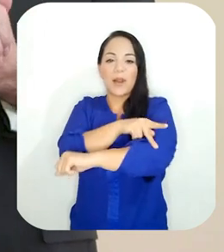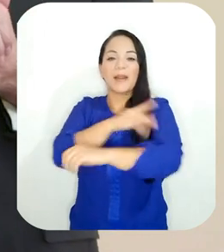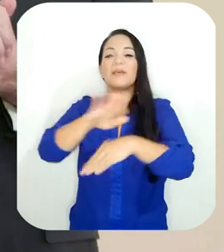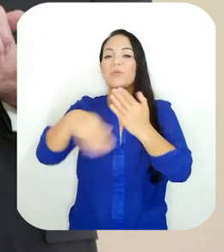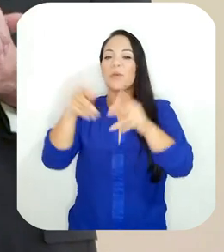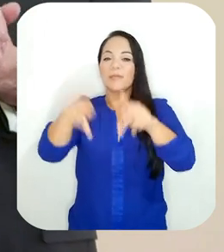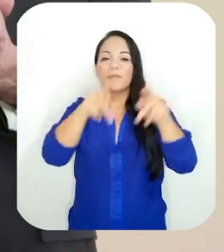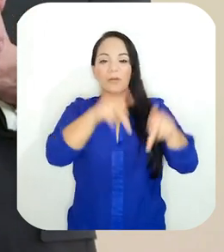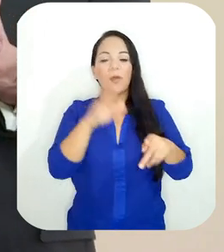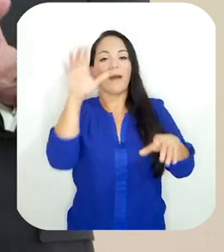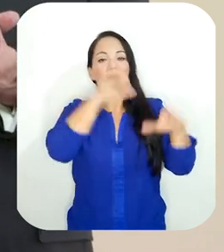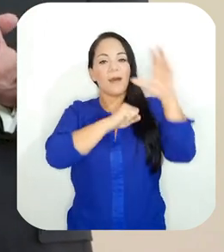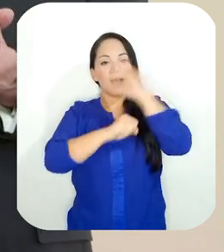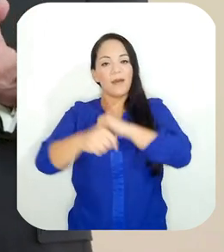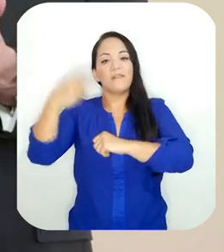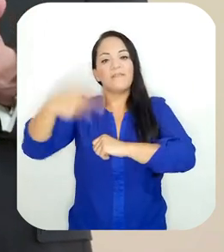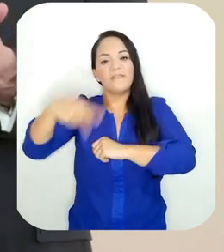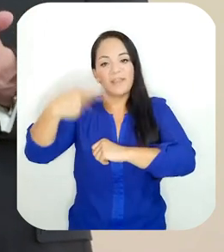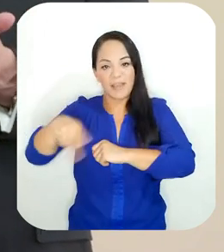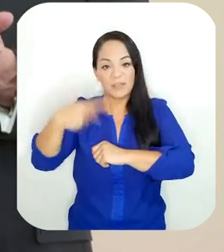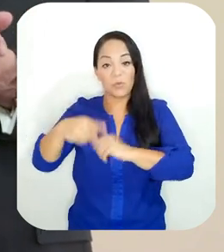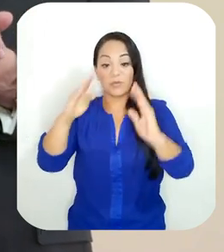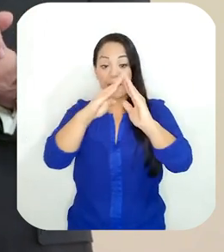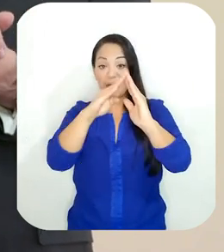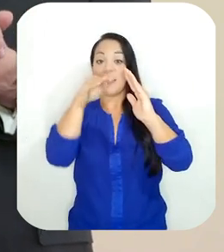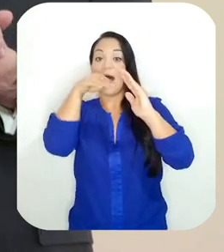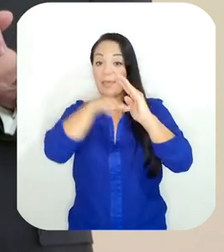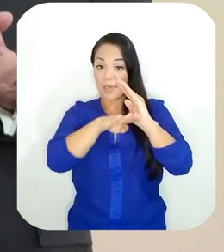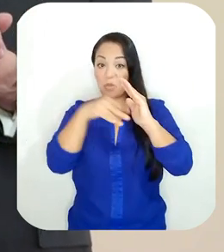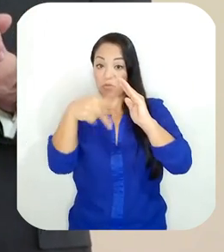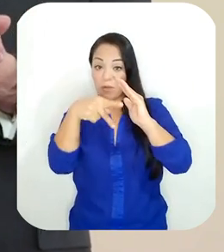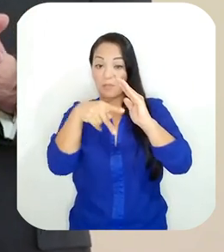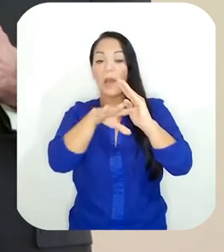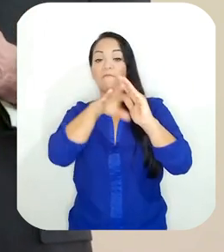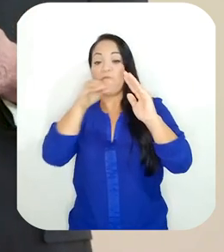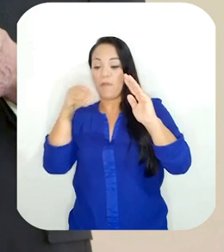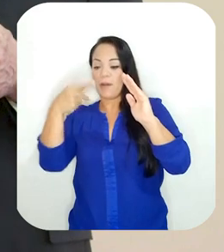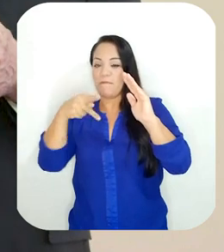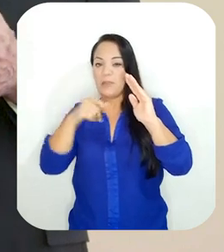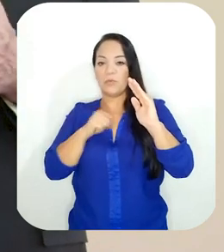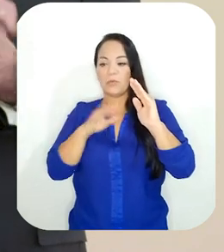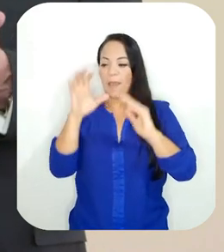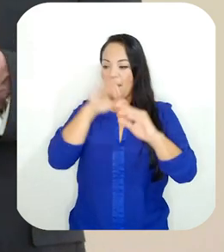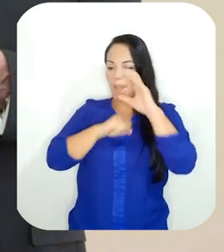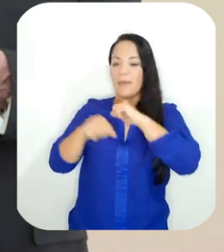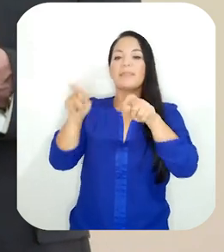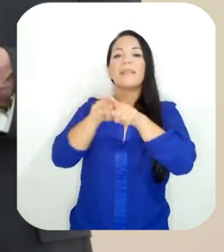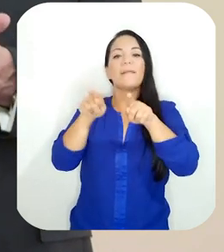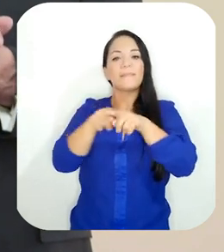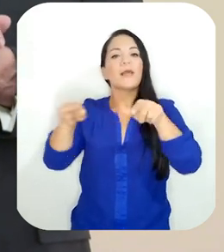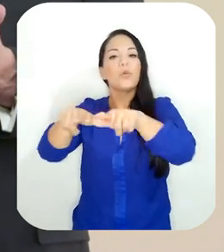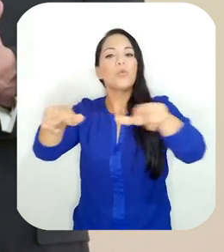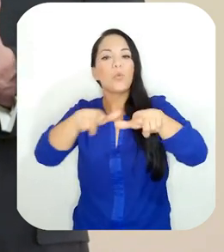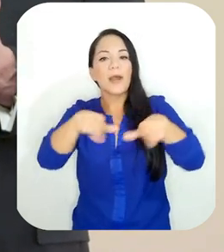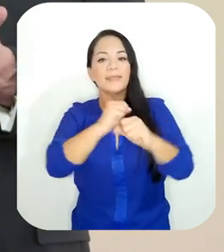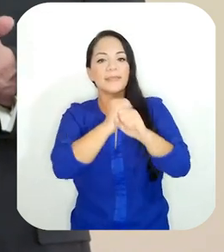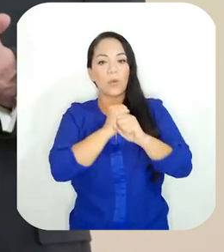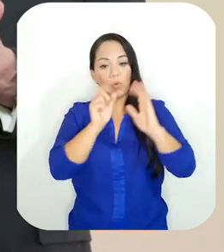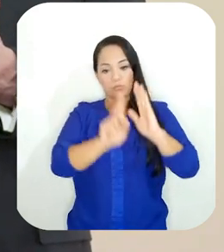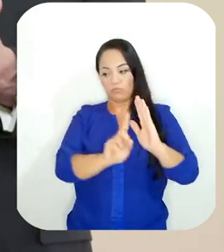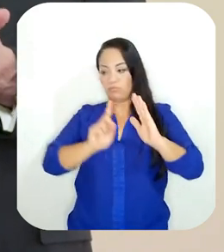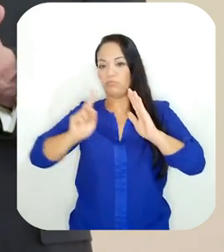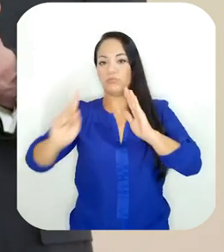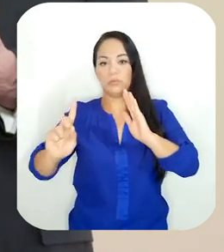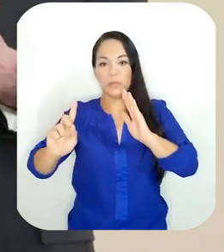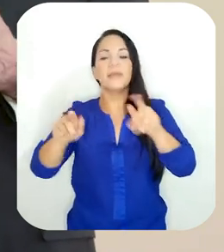mundo conozcan los riesgos dentro y fuera de su casa, identifique cuáles son los lugares más seguros